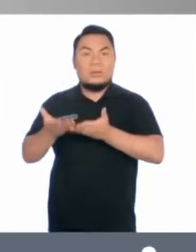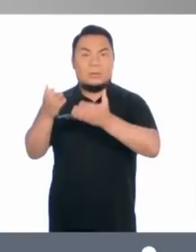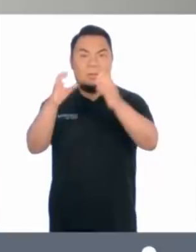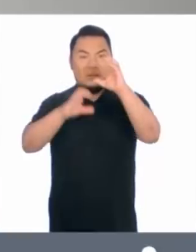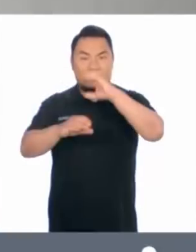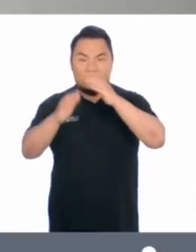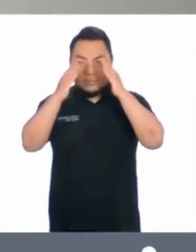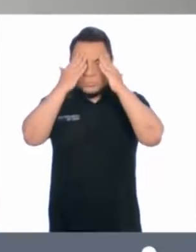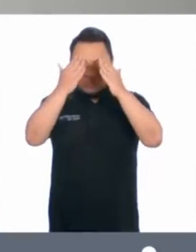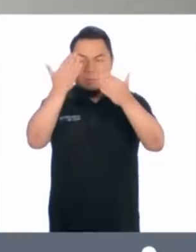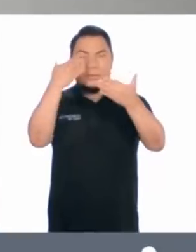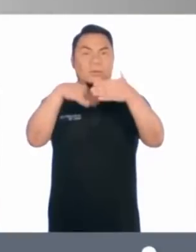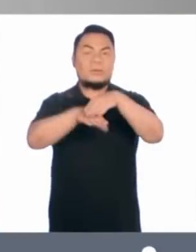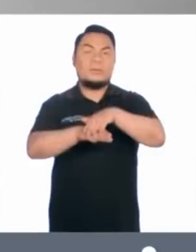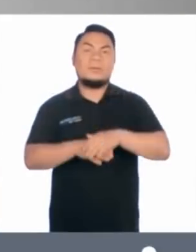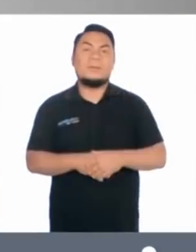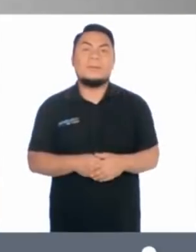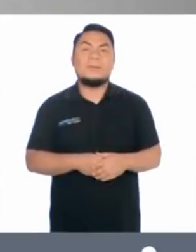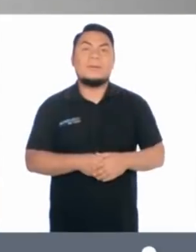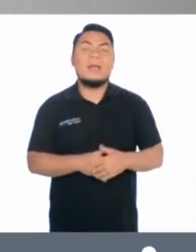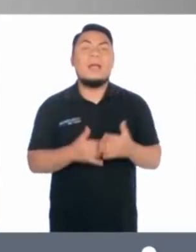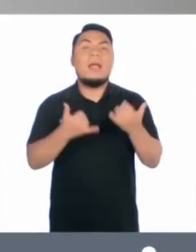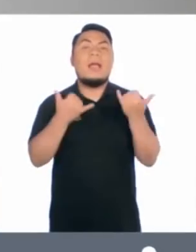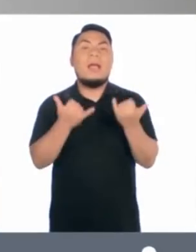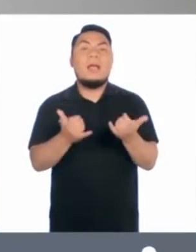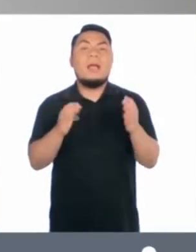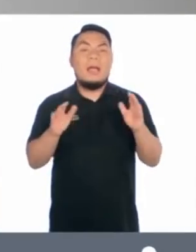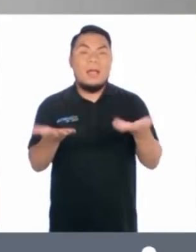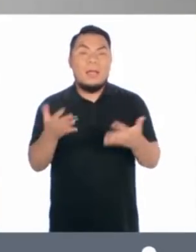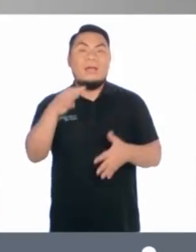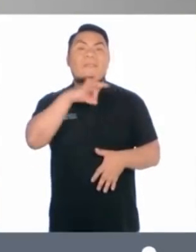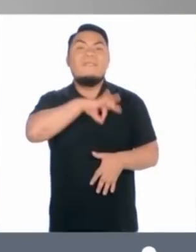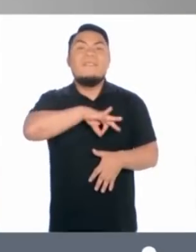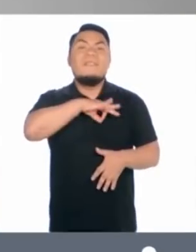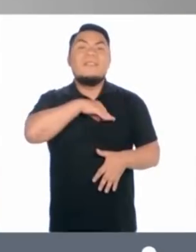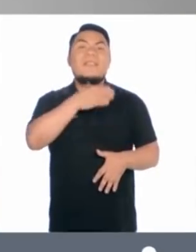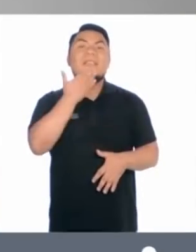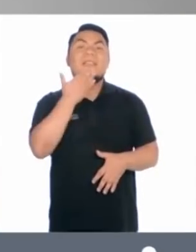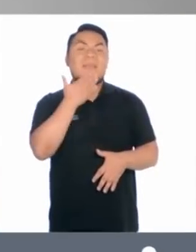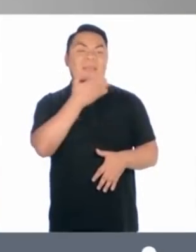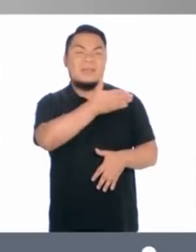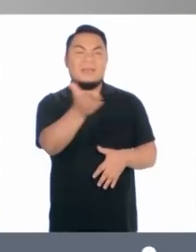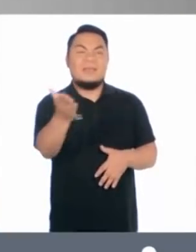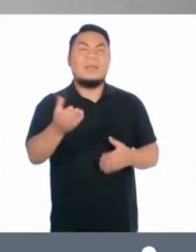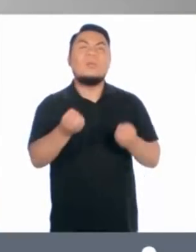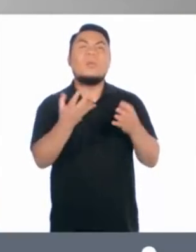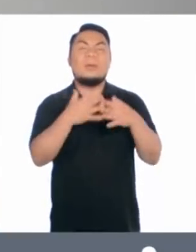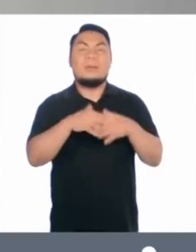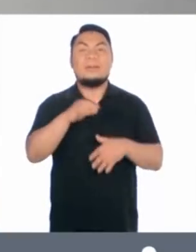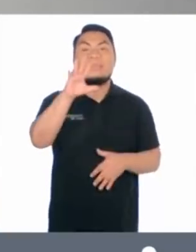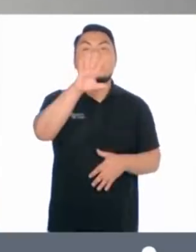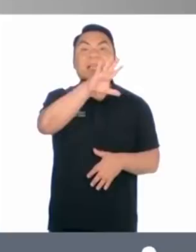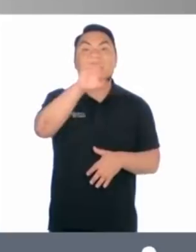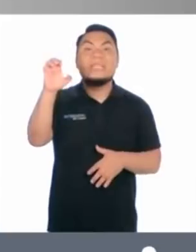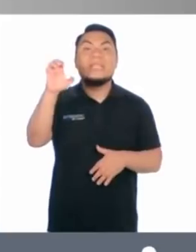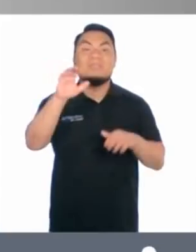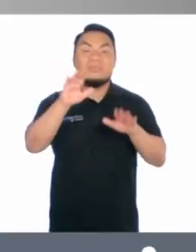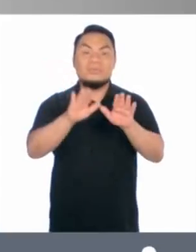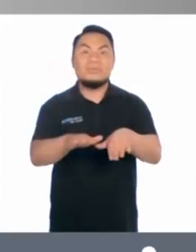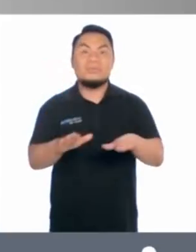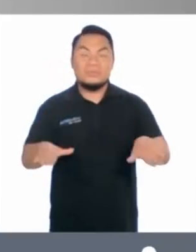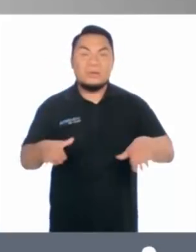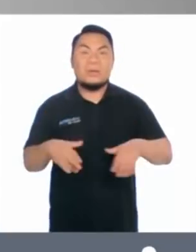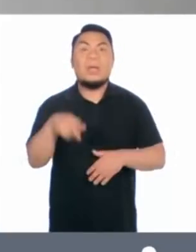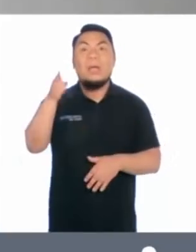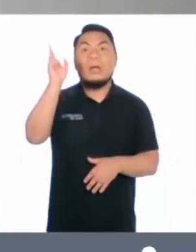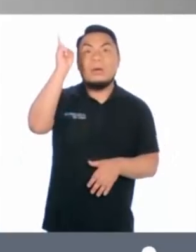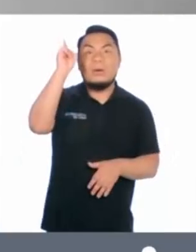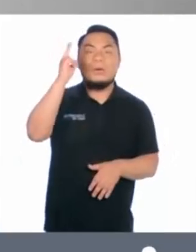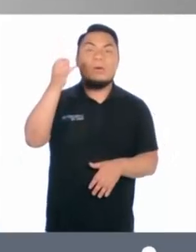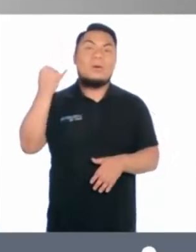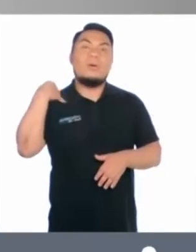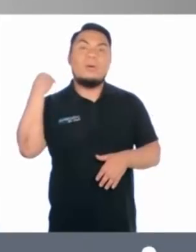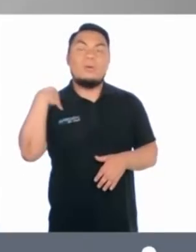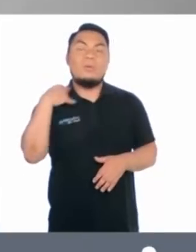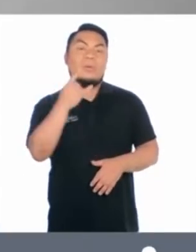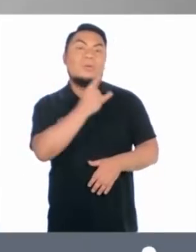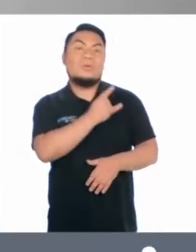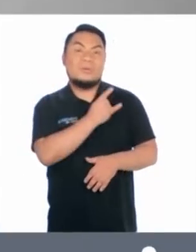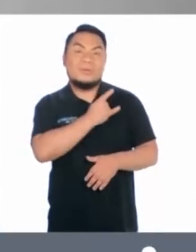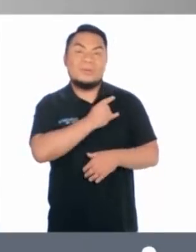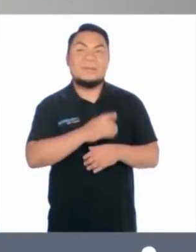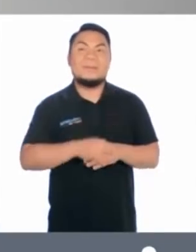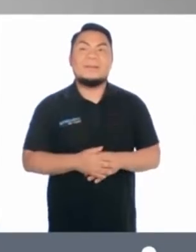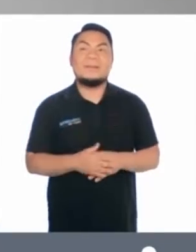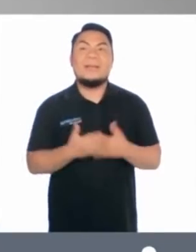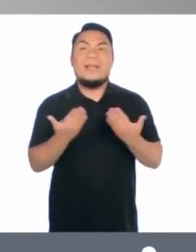científicos en un época inclusivo. Actualmente hemos beneficiado a más de 500 niños, docentes y jóvenes